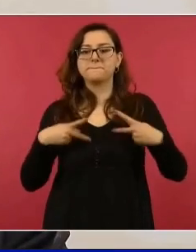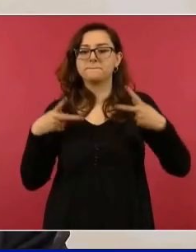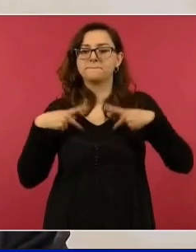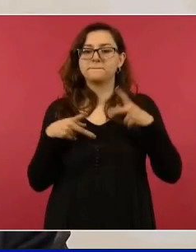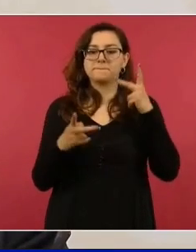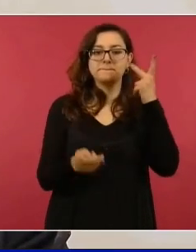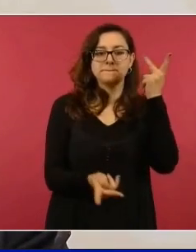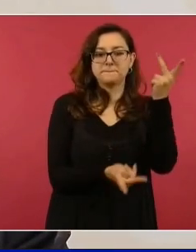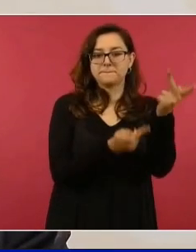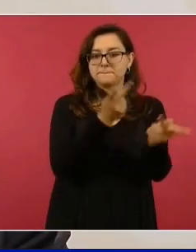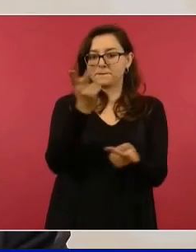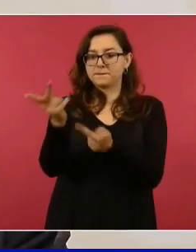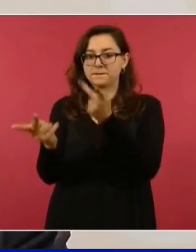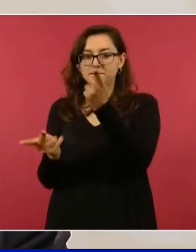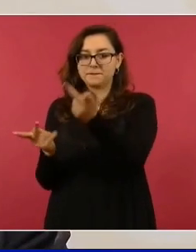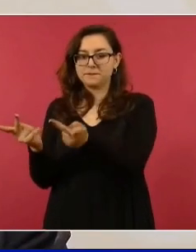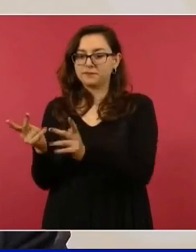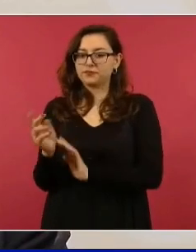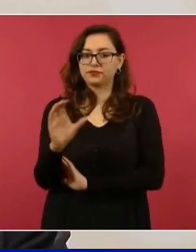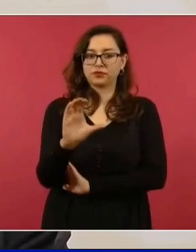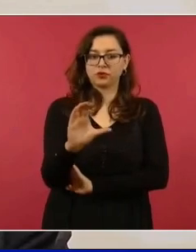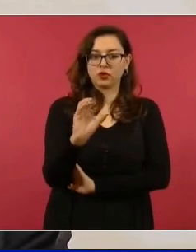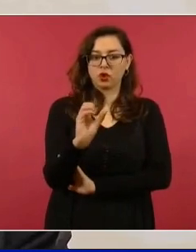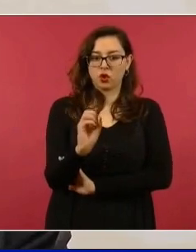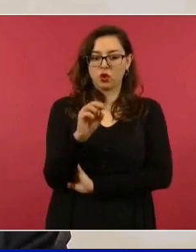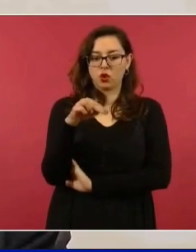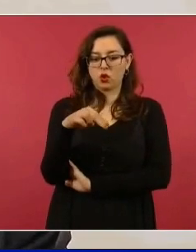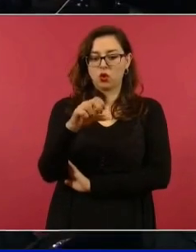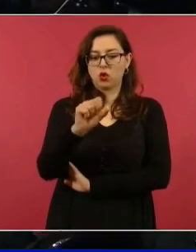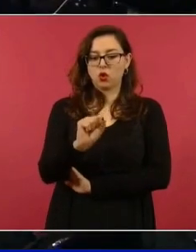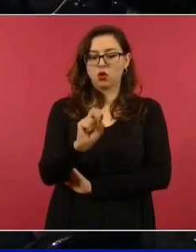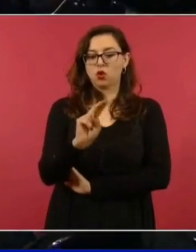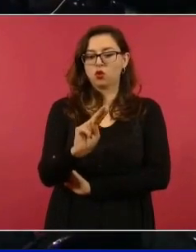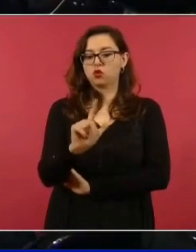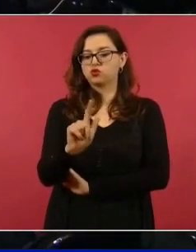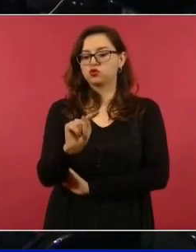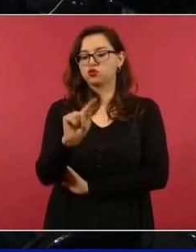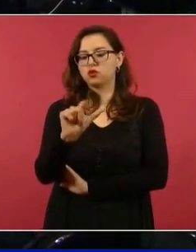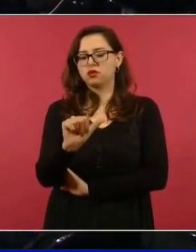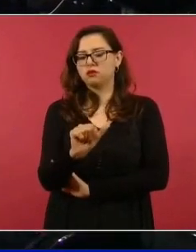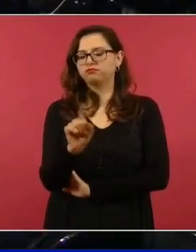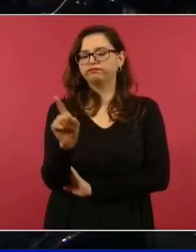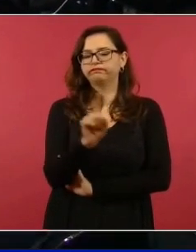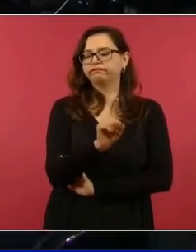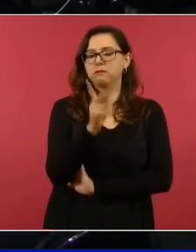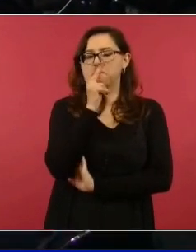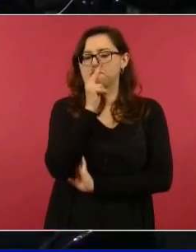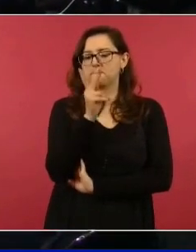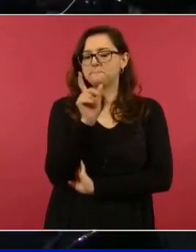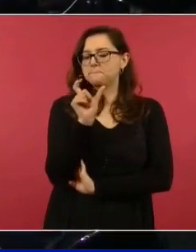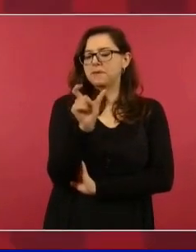No se va a llamar consulta, porque tenemos que actuar